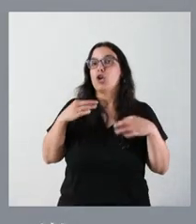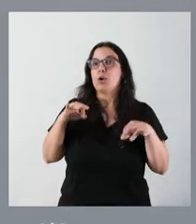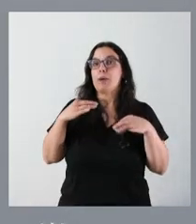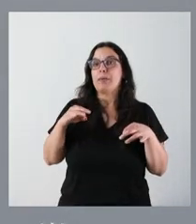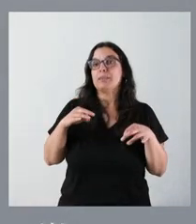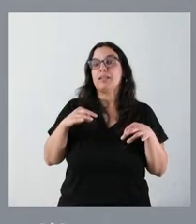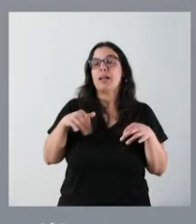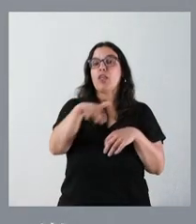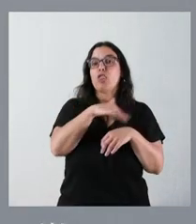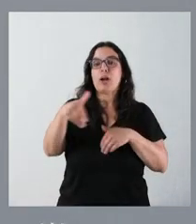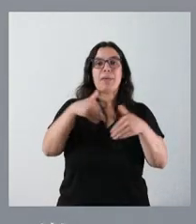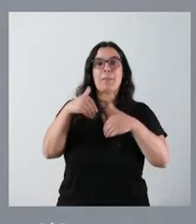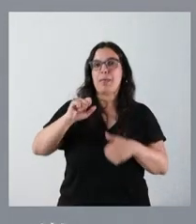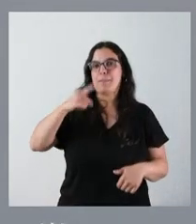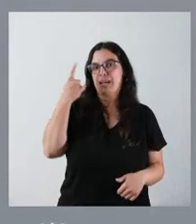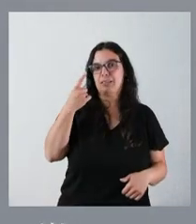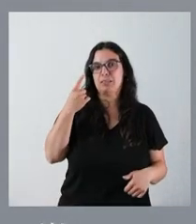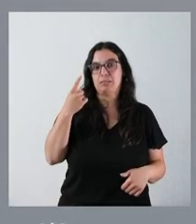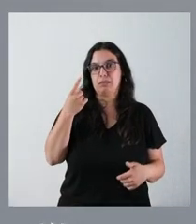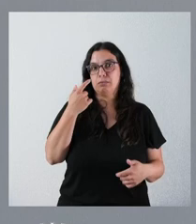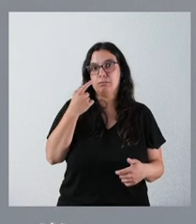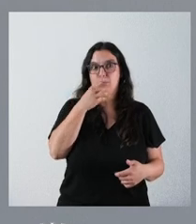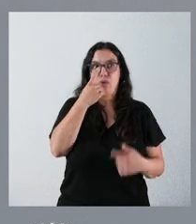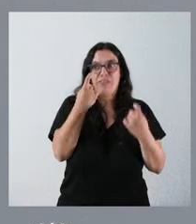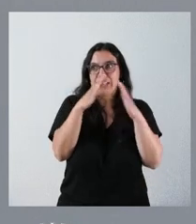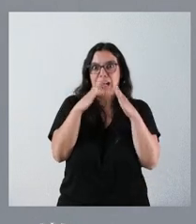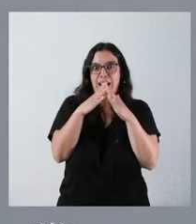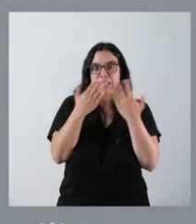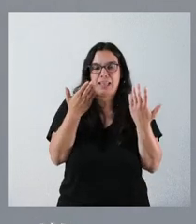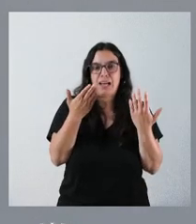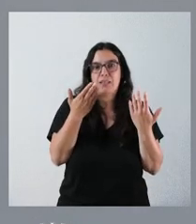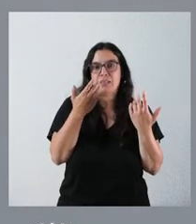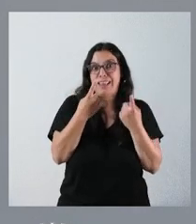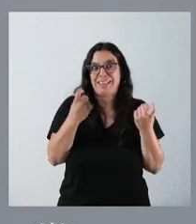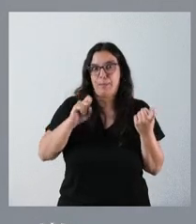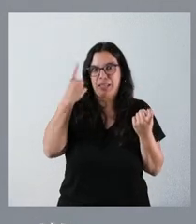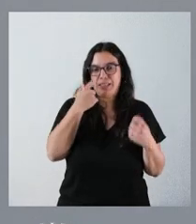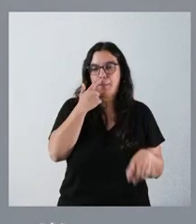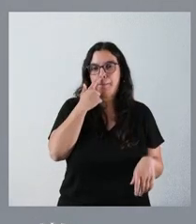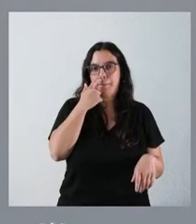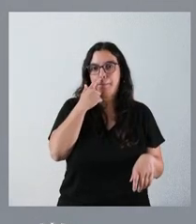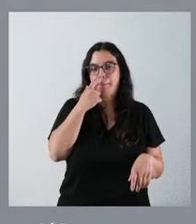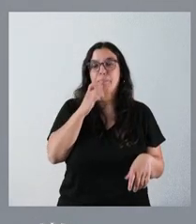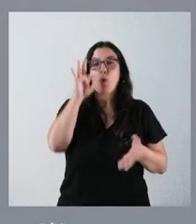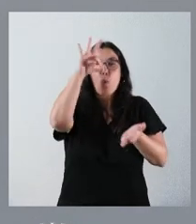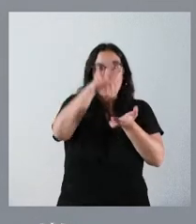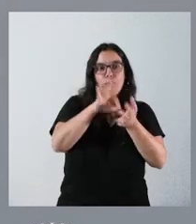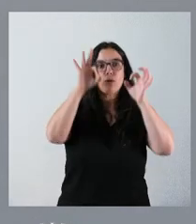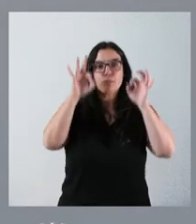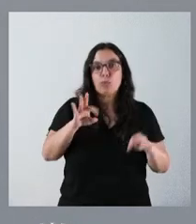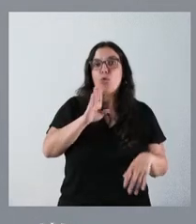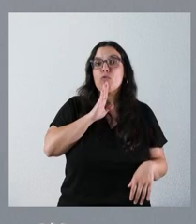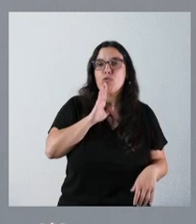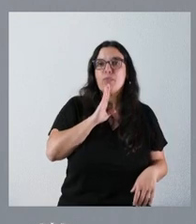más demanda, que suelen ser los sitios con más carencia de vivienda, con más necesidades. Las ubicaciones precisas, lógicamente, hay que